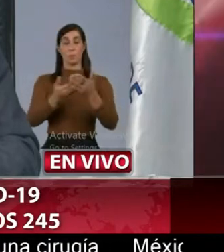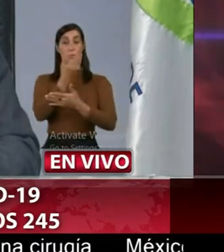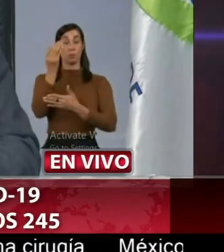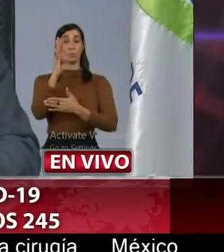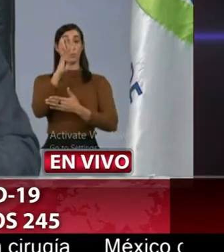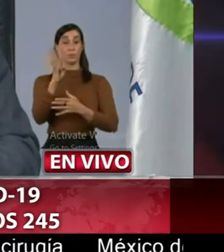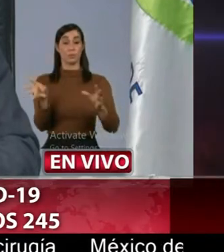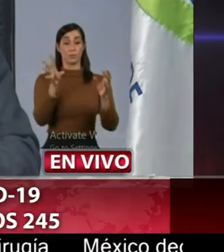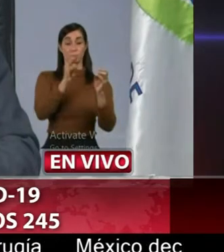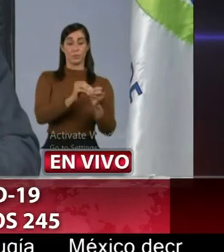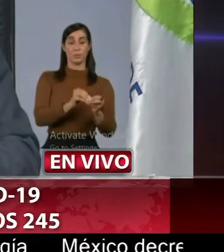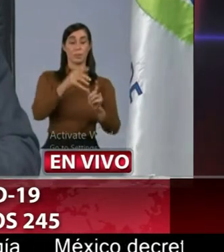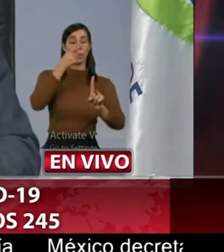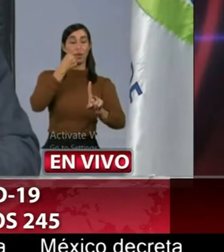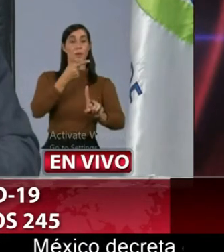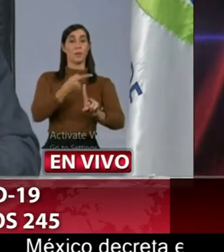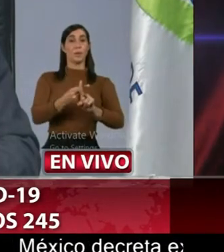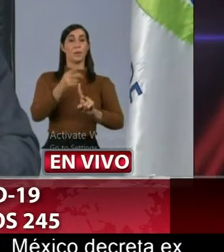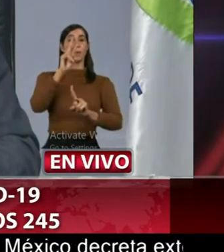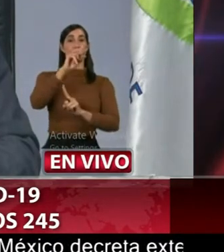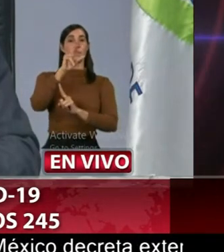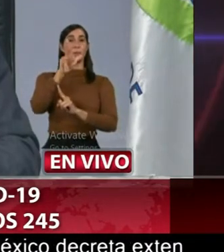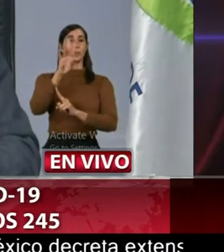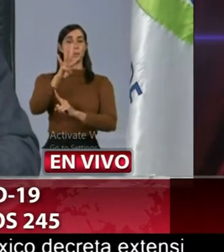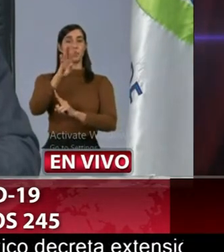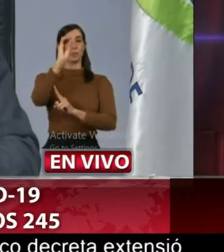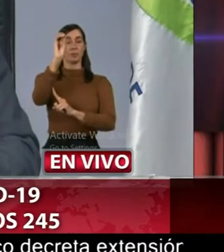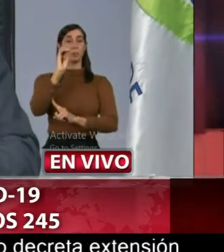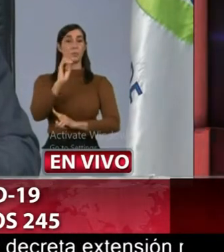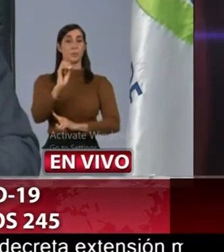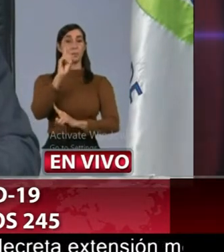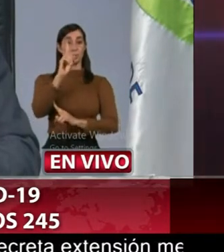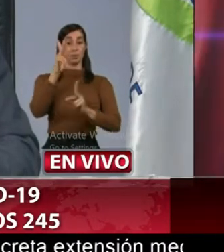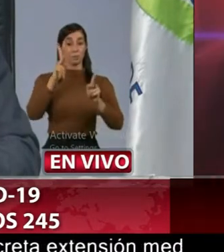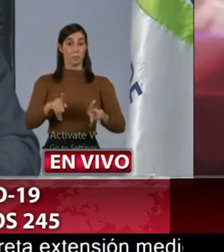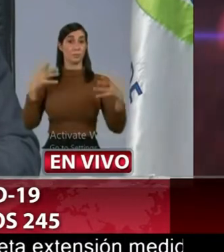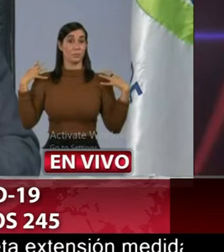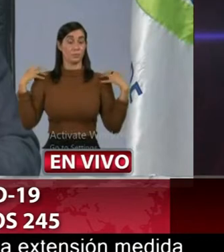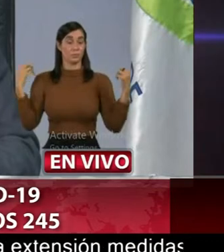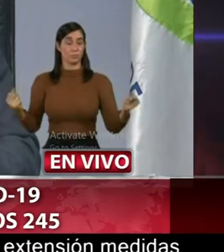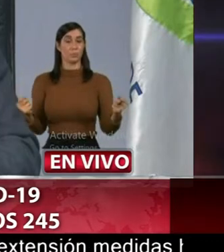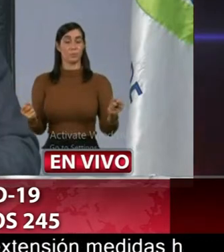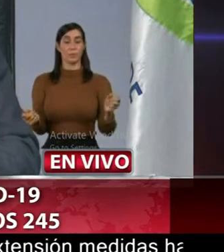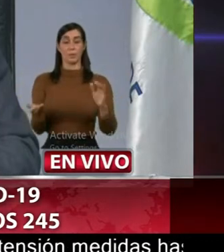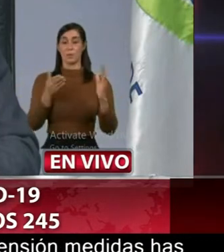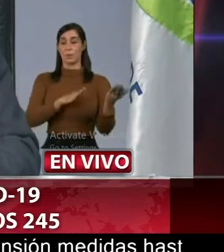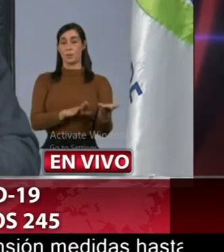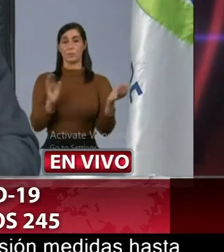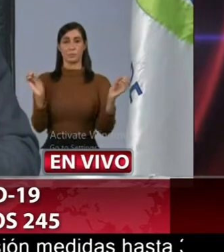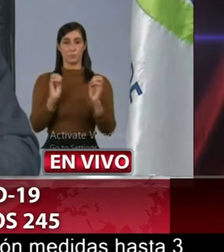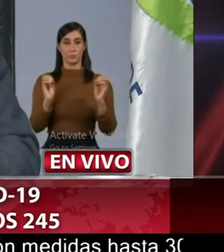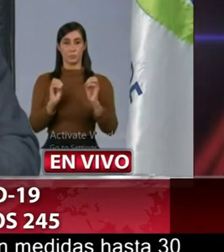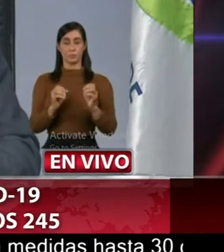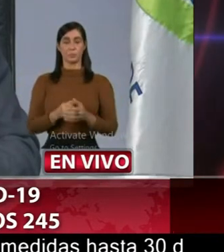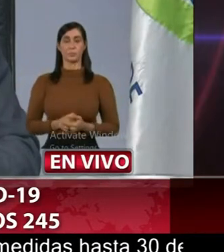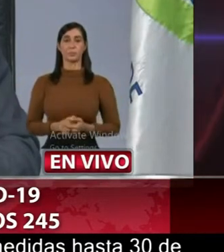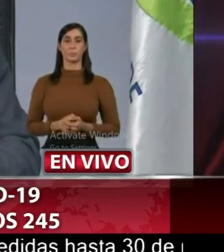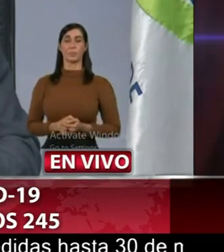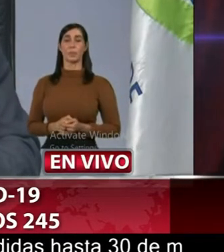acumulados positividad de 24% uno recuperado cero fallecimiento